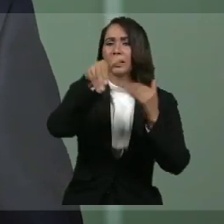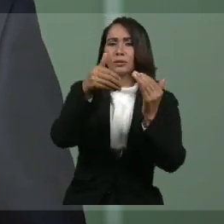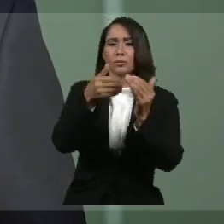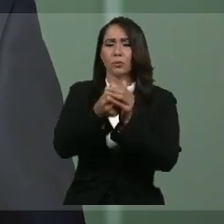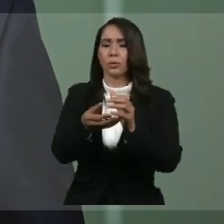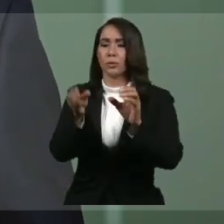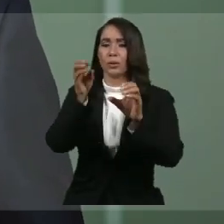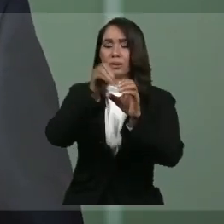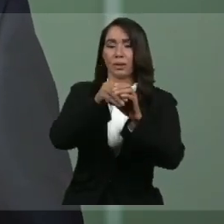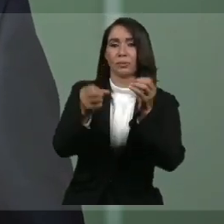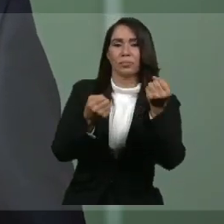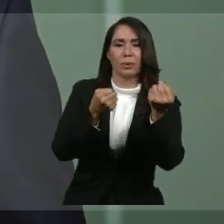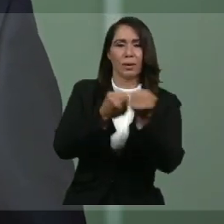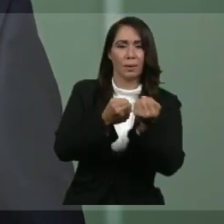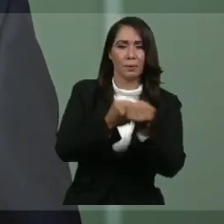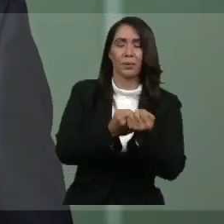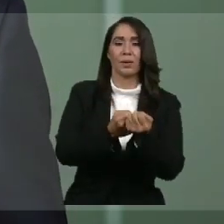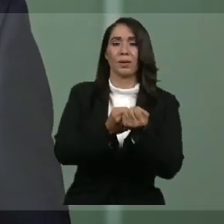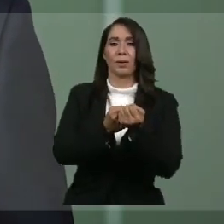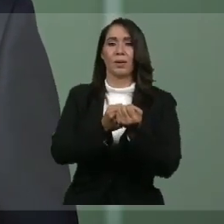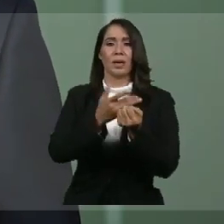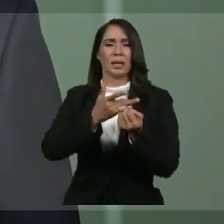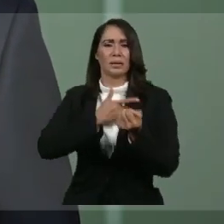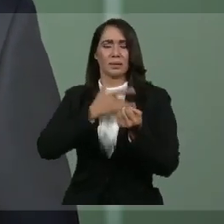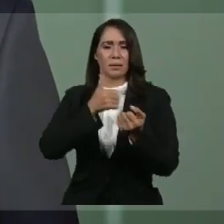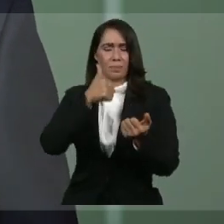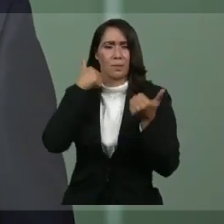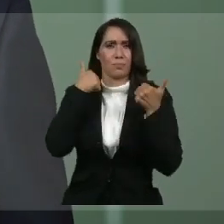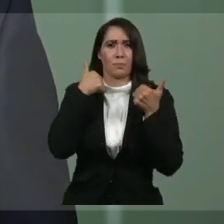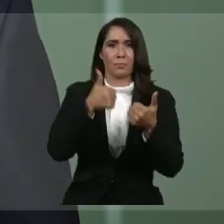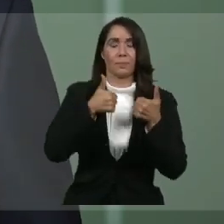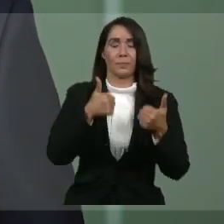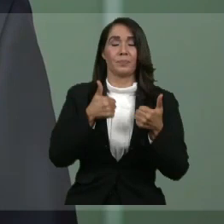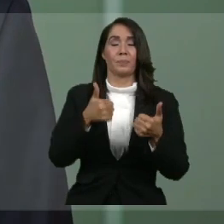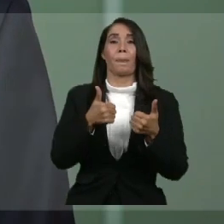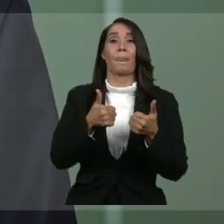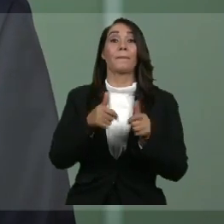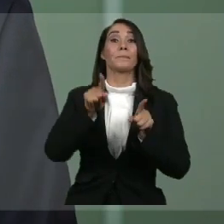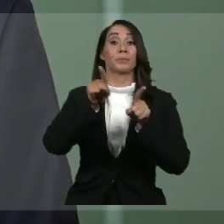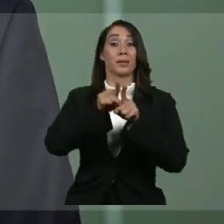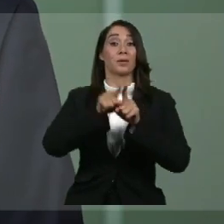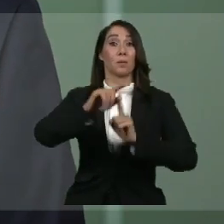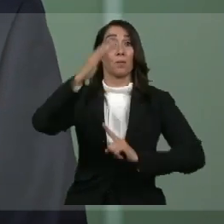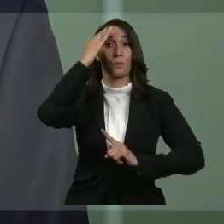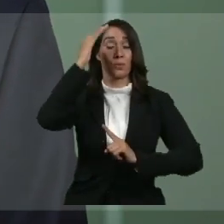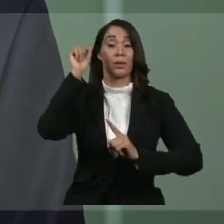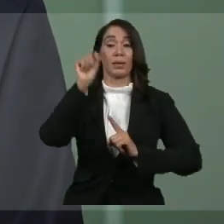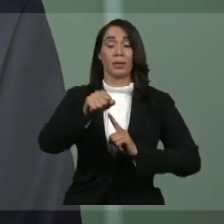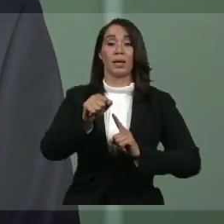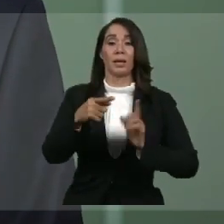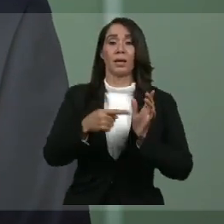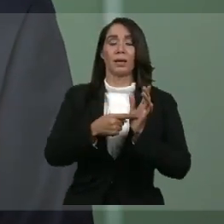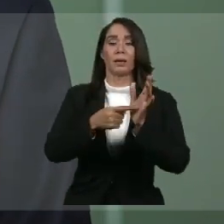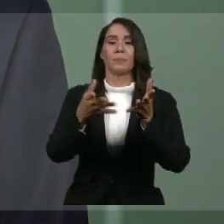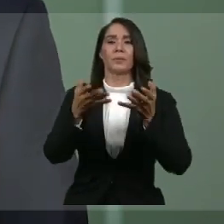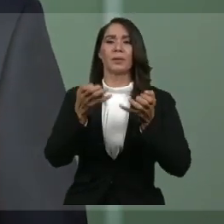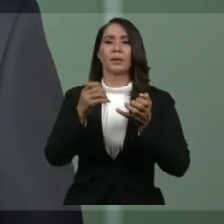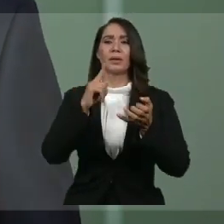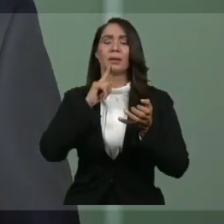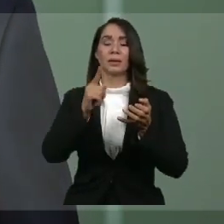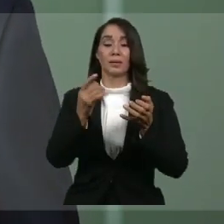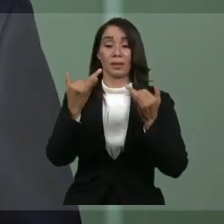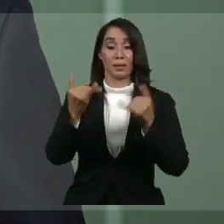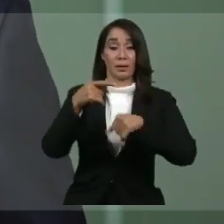atrás, que nadie se sienta en desamparo. Asimismo, pueden estar seguros que ni siquiera en estos